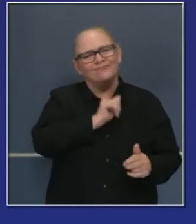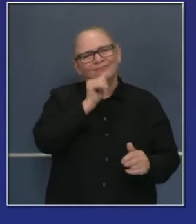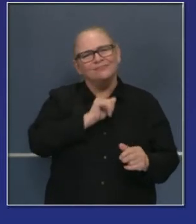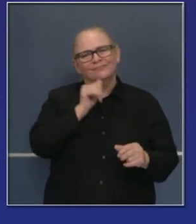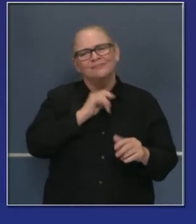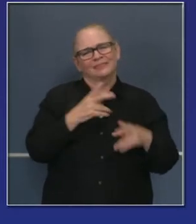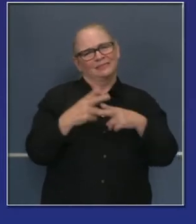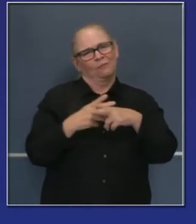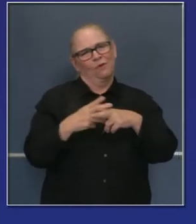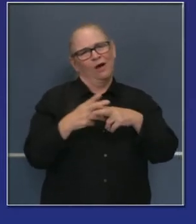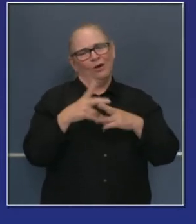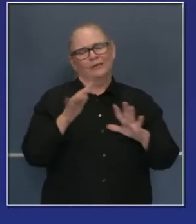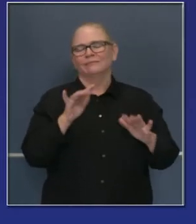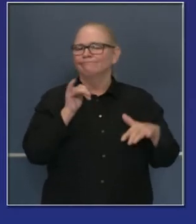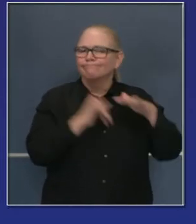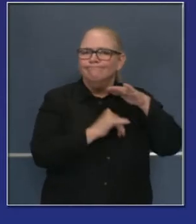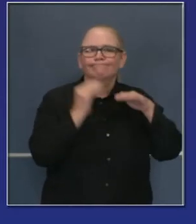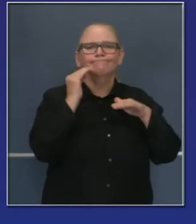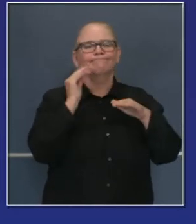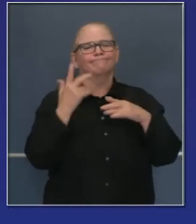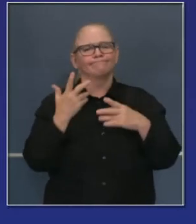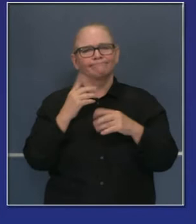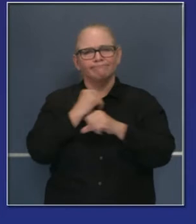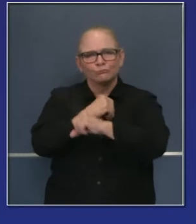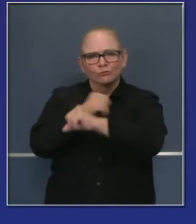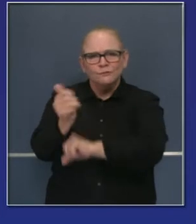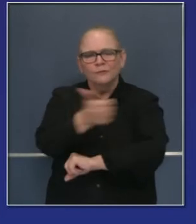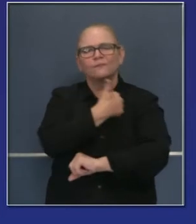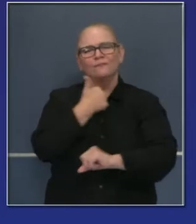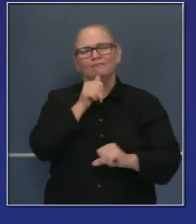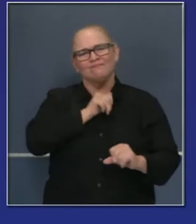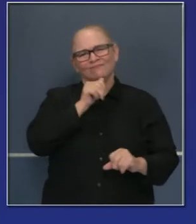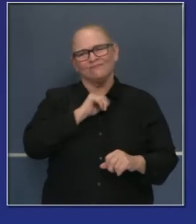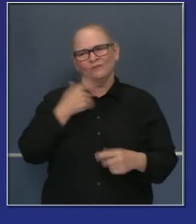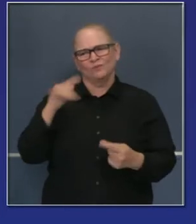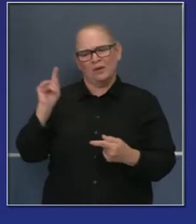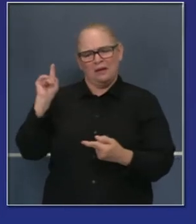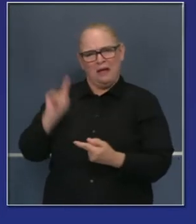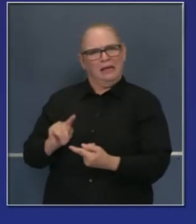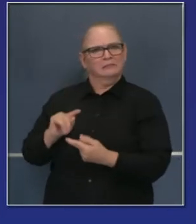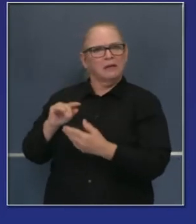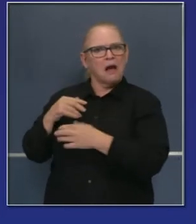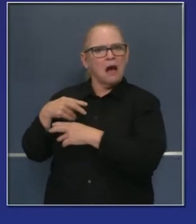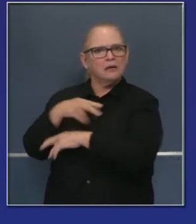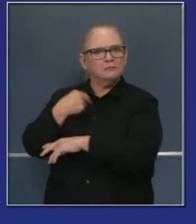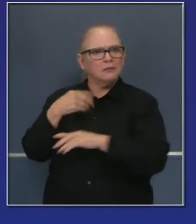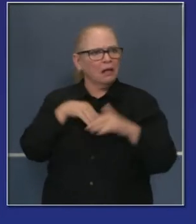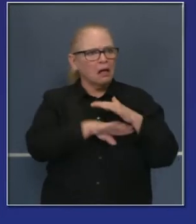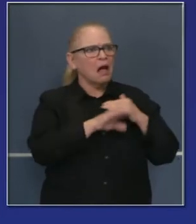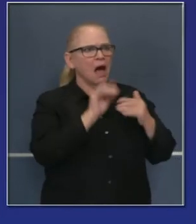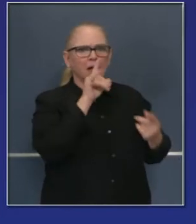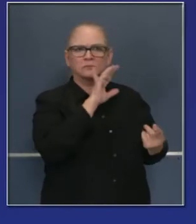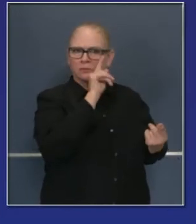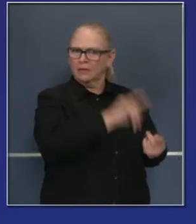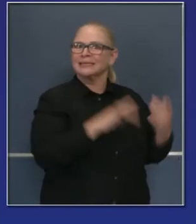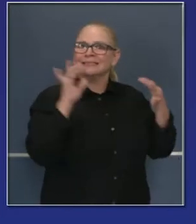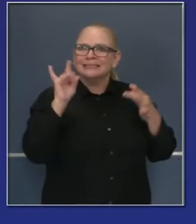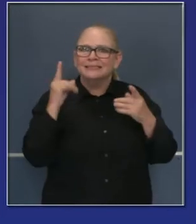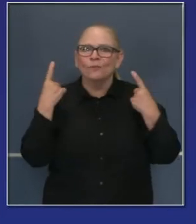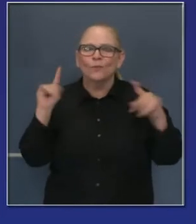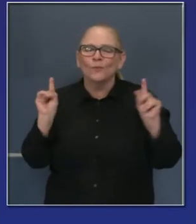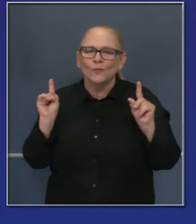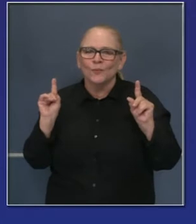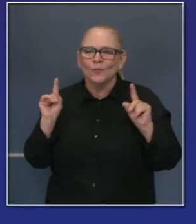disminución. Estamos viendo una disminución en transmisión de COVID-19 y estamos haciendo lo posible para